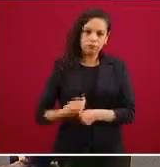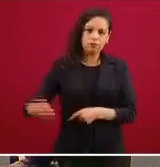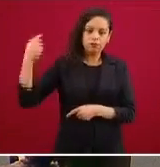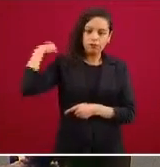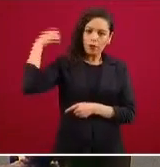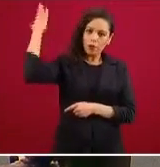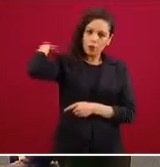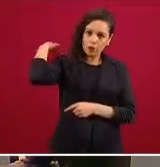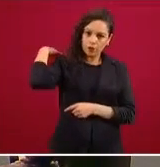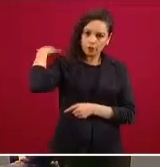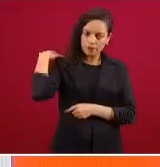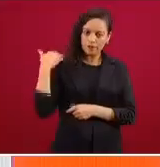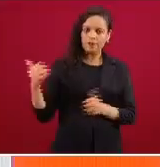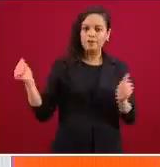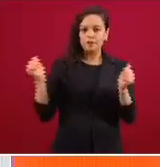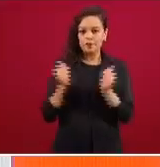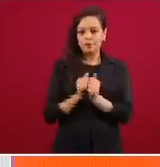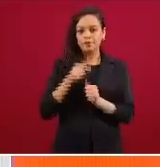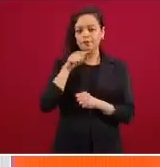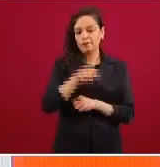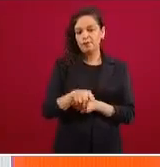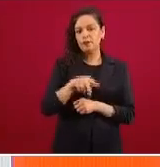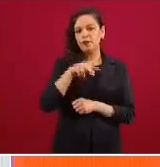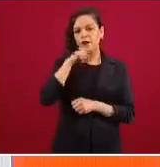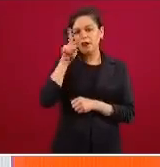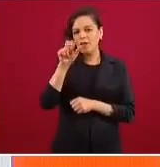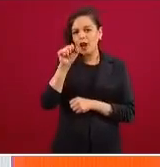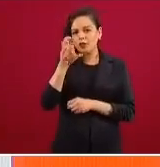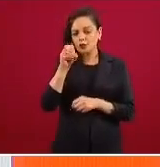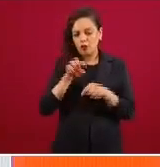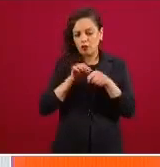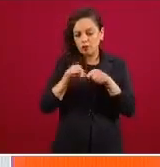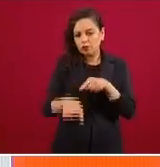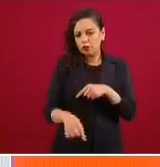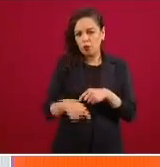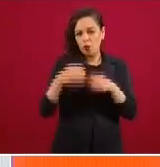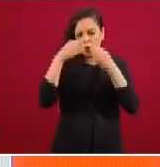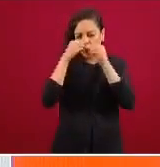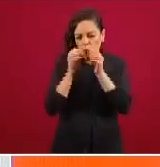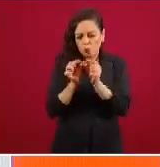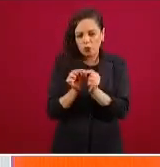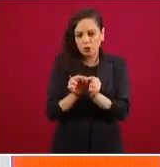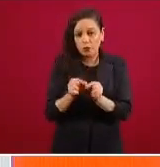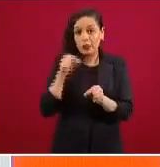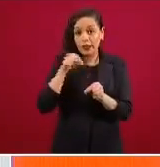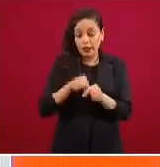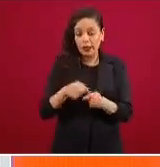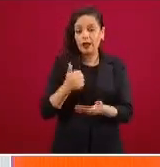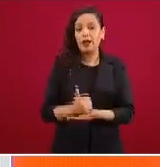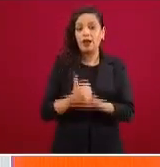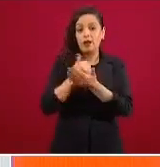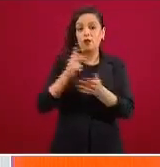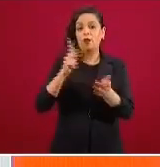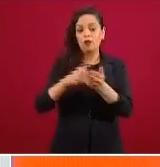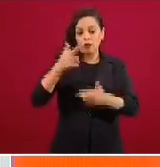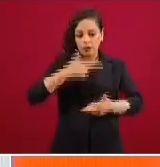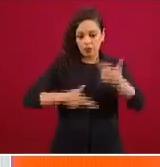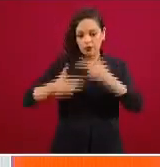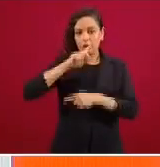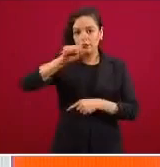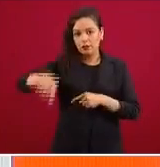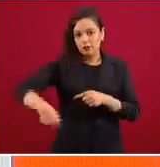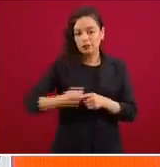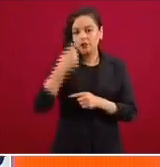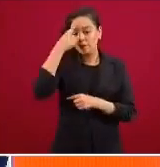pequeños vasos sanguíneos microscópicos y se libera el bióxido de carbono ahora de regreso hacia la vía aérea